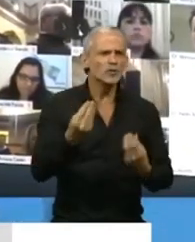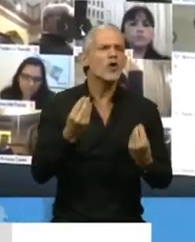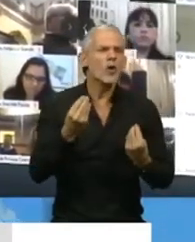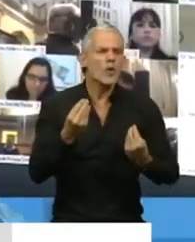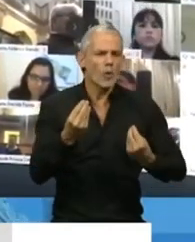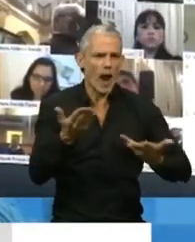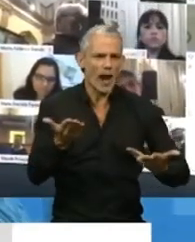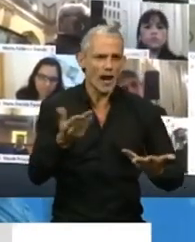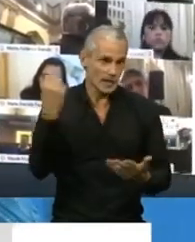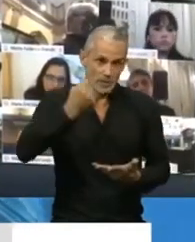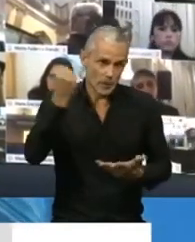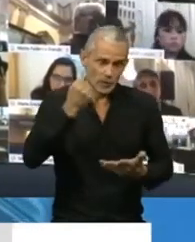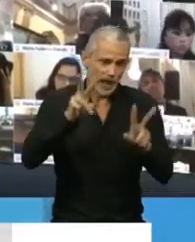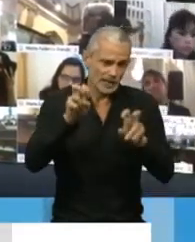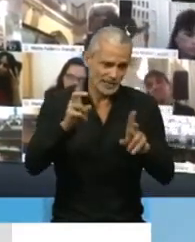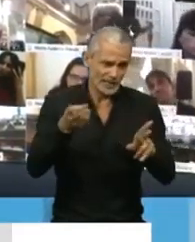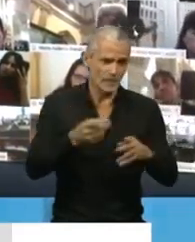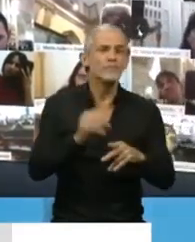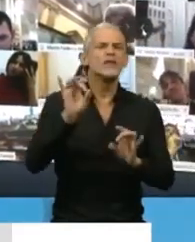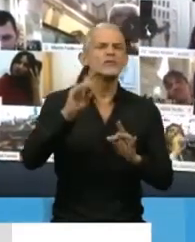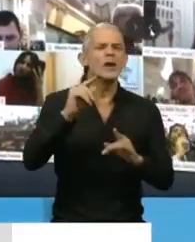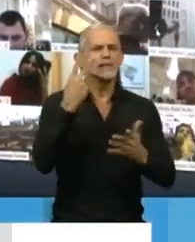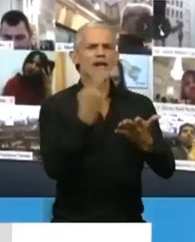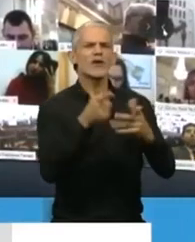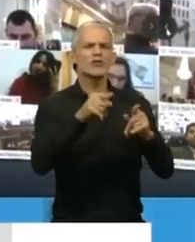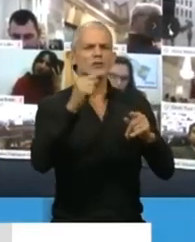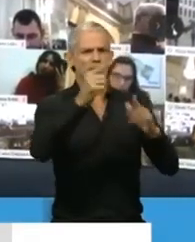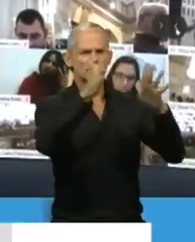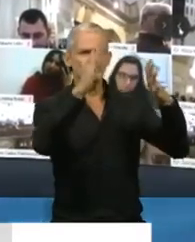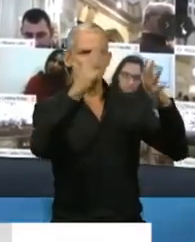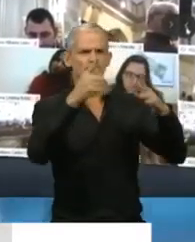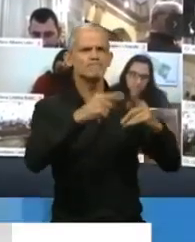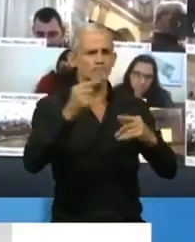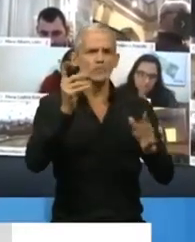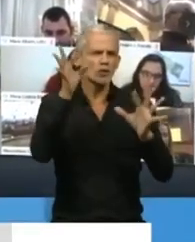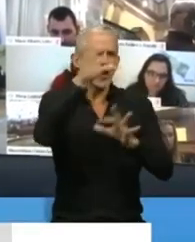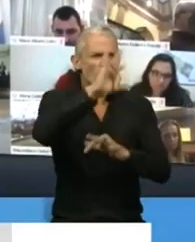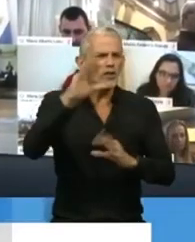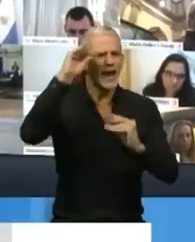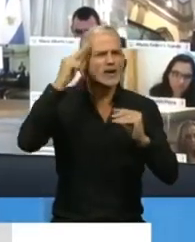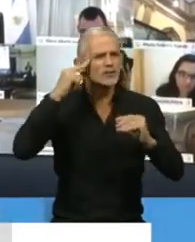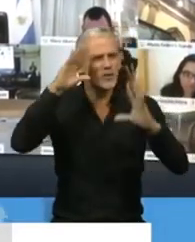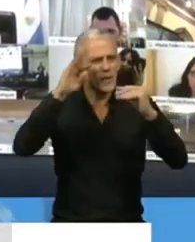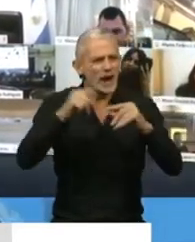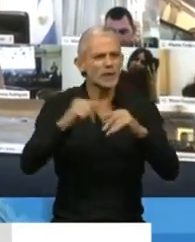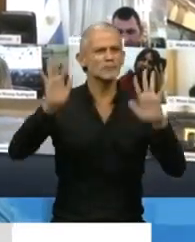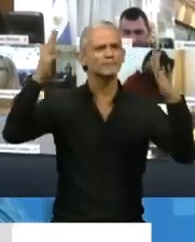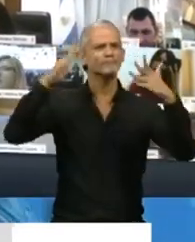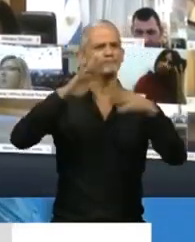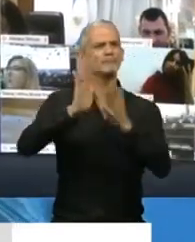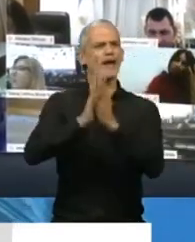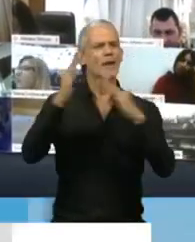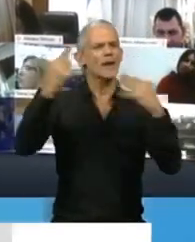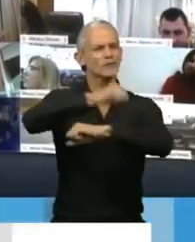pero tan importante. No solo ese reconocimiento del aplauso sincero de cada noche, sino este reconocimiento que realmente